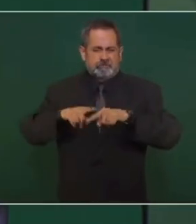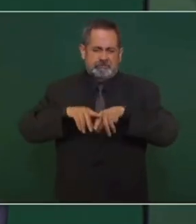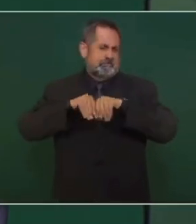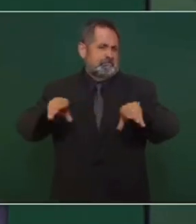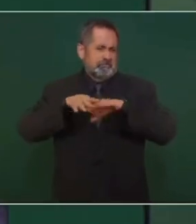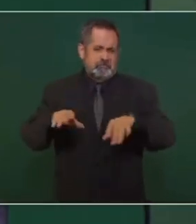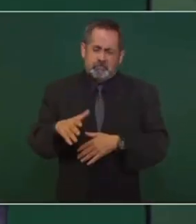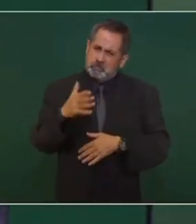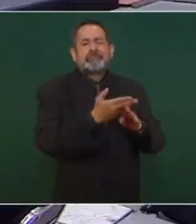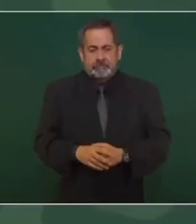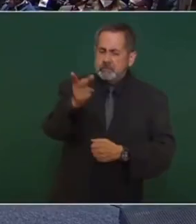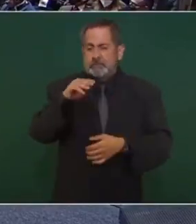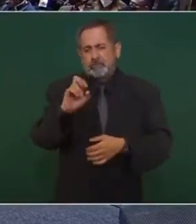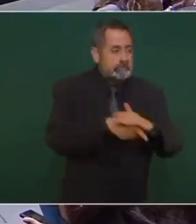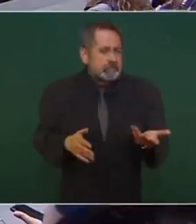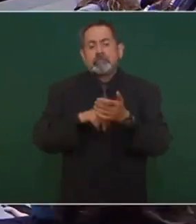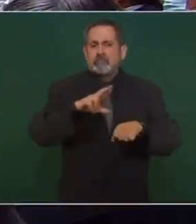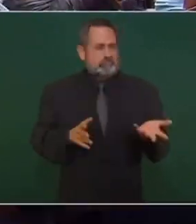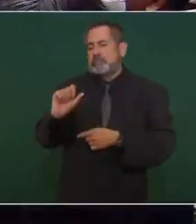muy buenos.